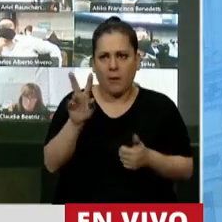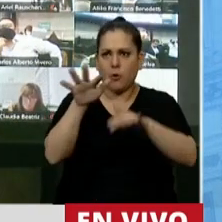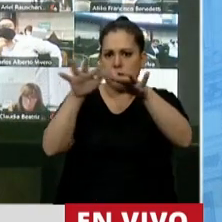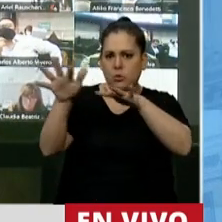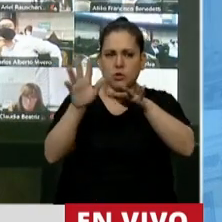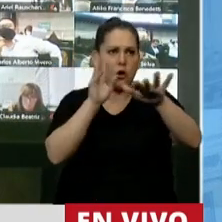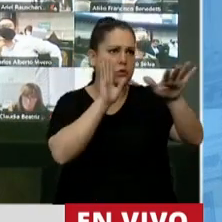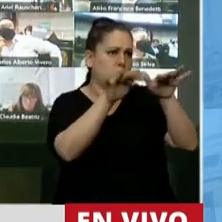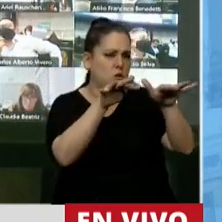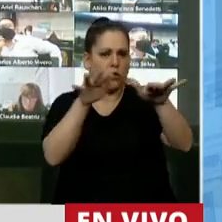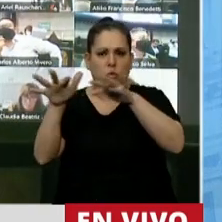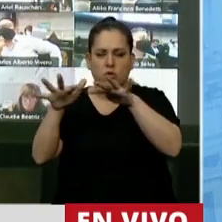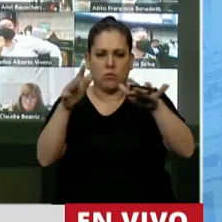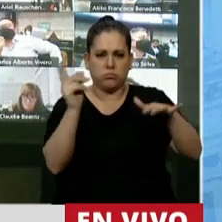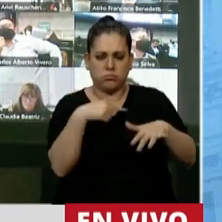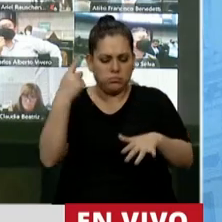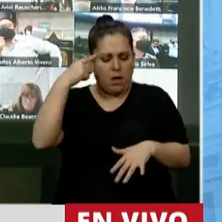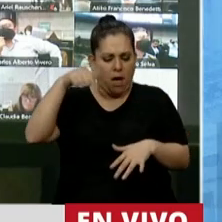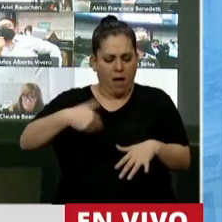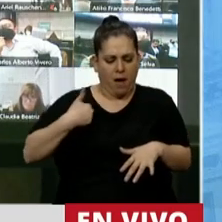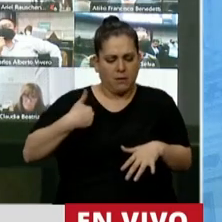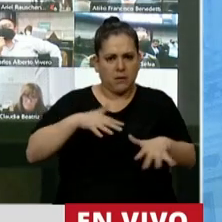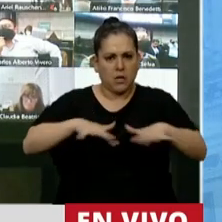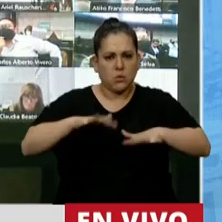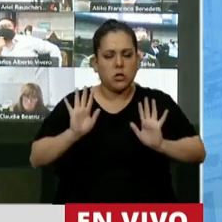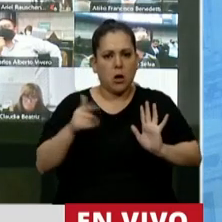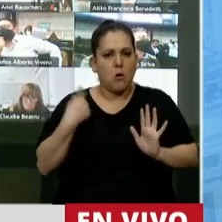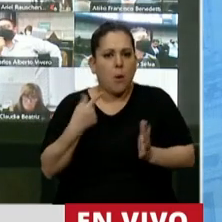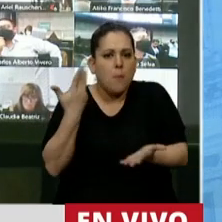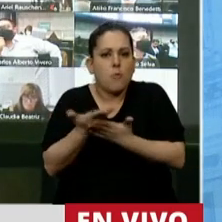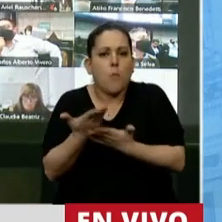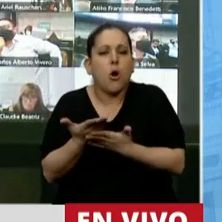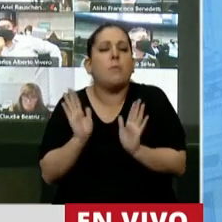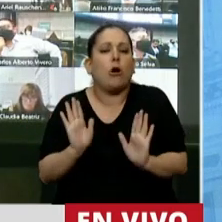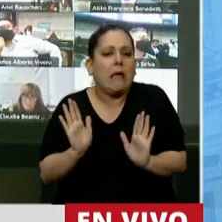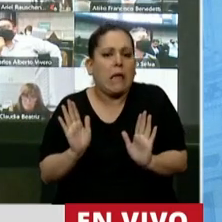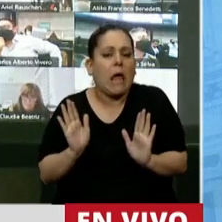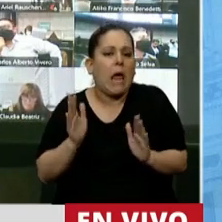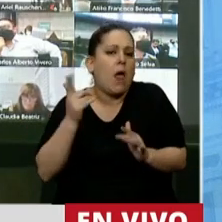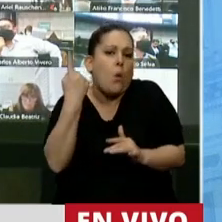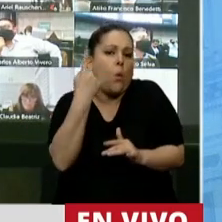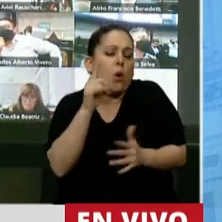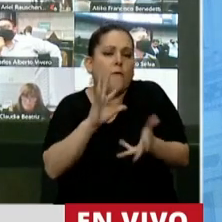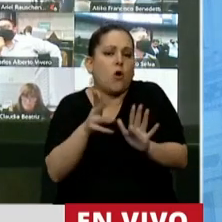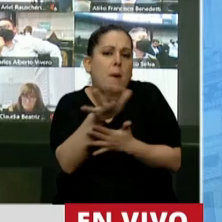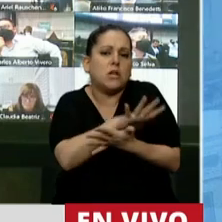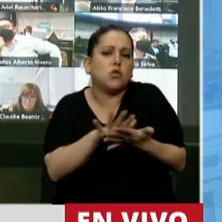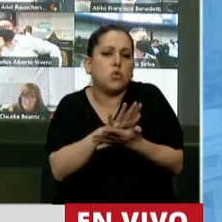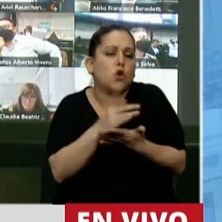excepcional que estamos viviendo, Presidente, nosotros estamos proponiendo nada más y nada menos que una respuesta excepcional y extraordinaria,